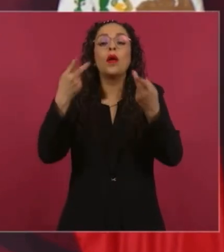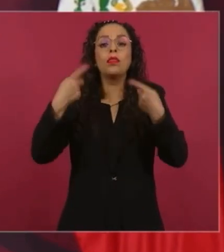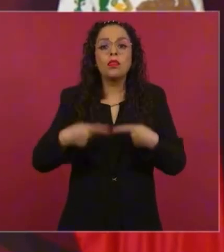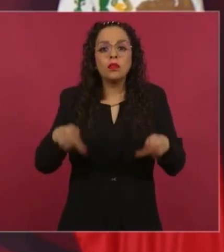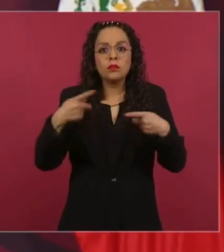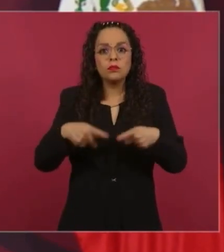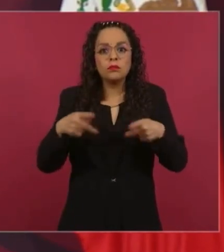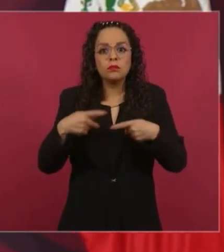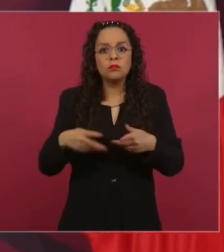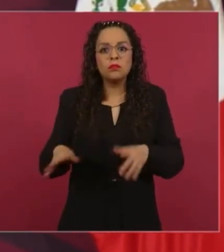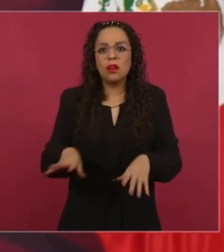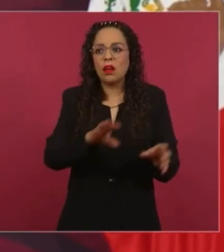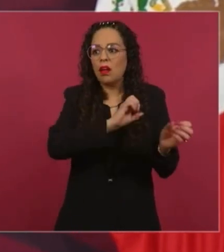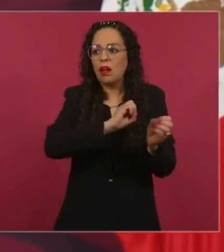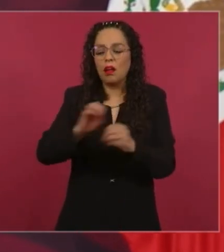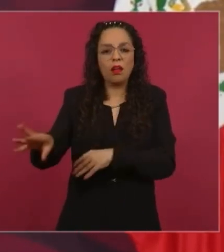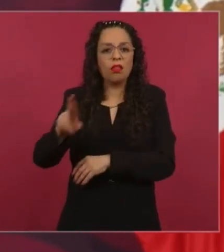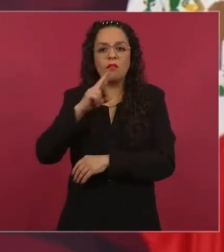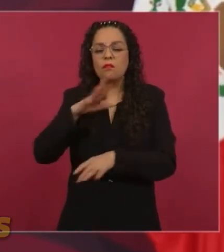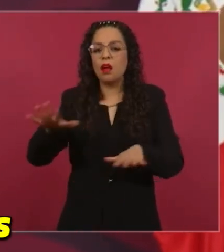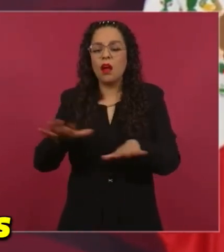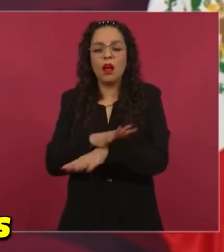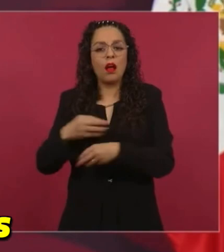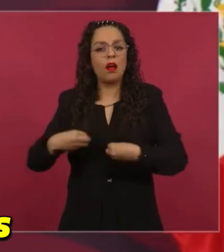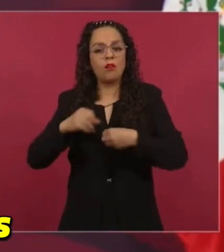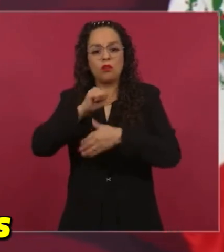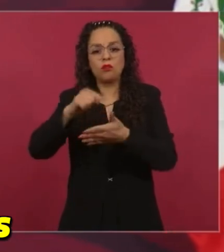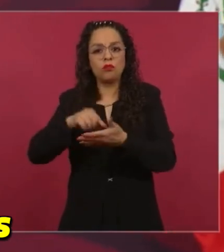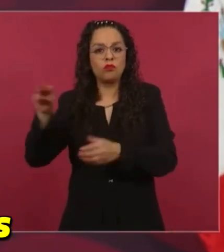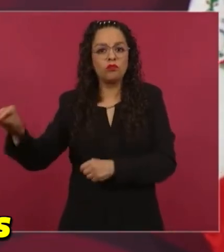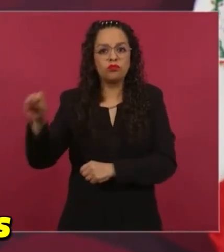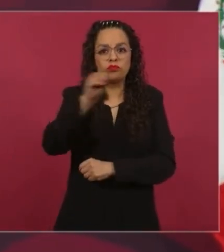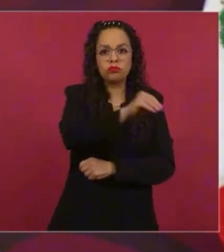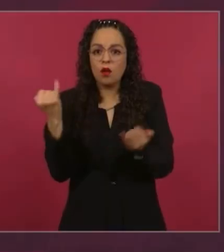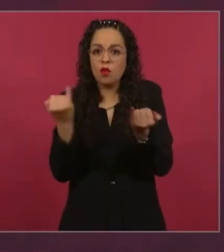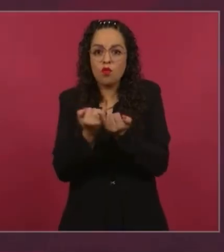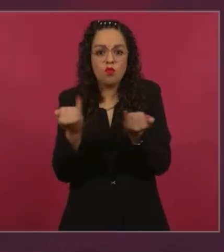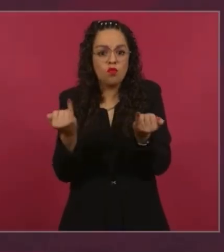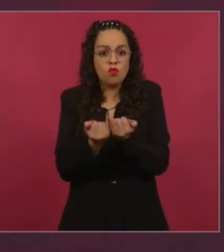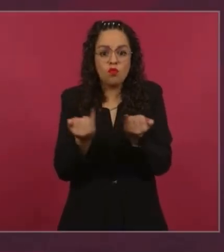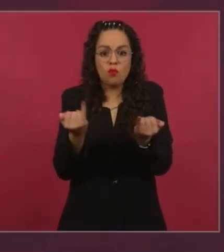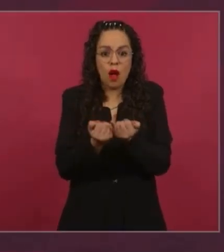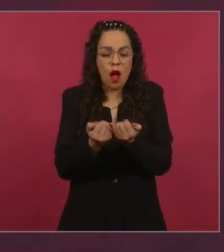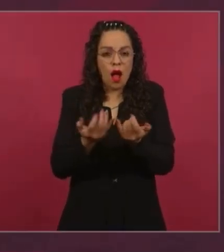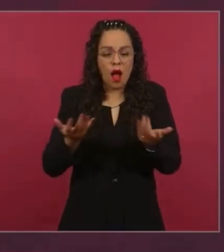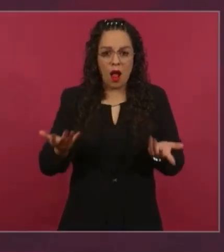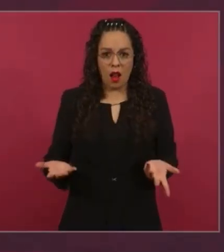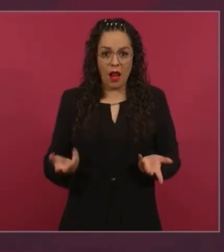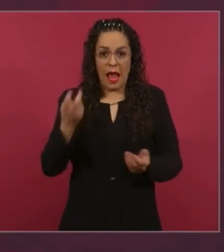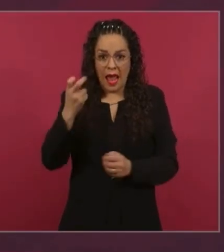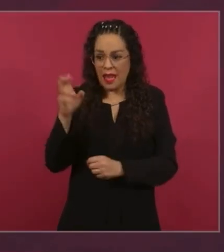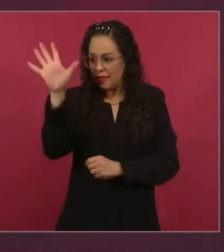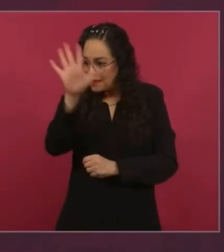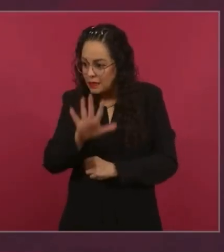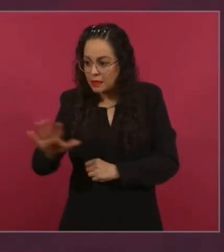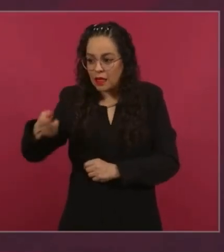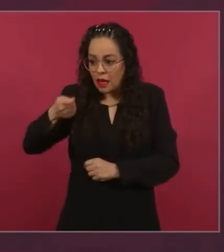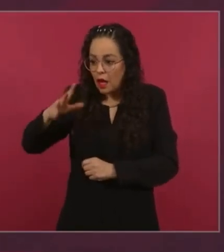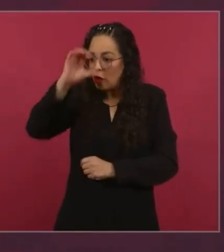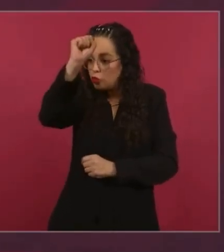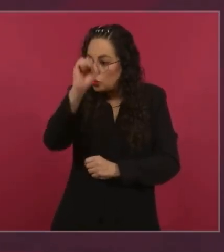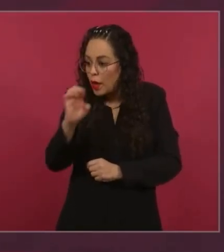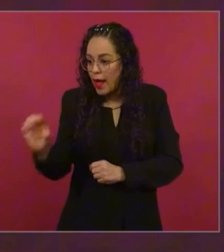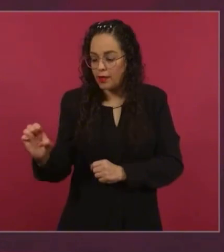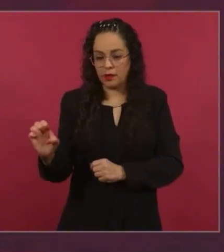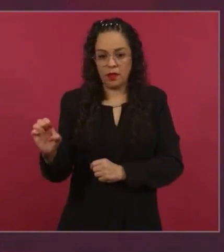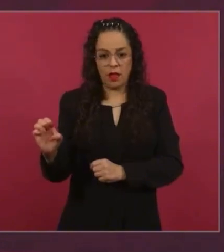todo el sureste, guerrerenses? ¿Dónde había desarrollo en Guerrero?